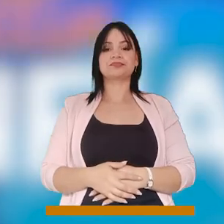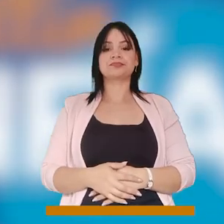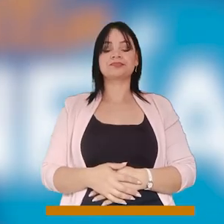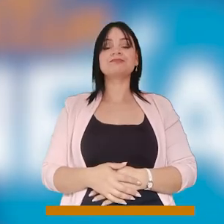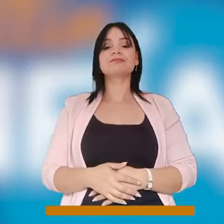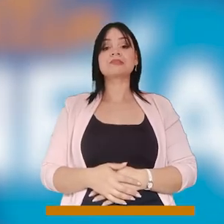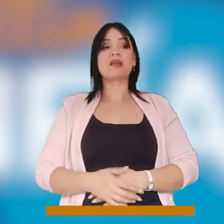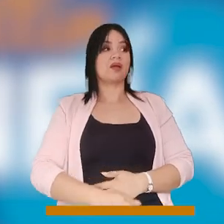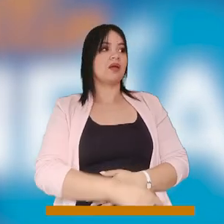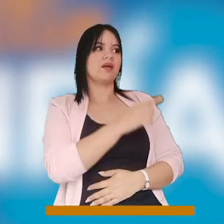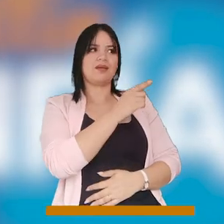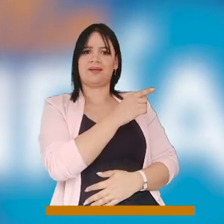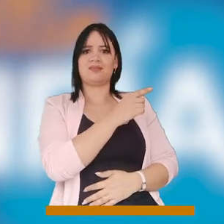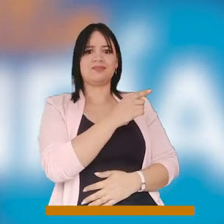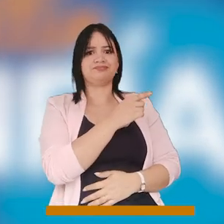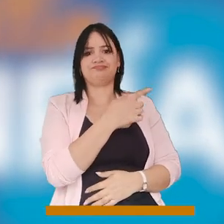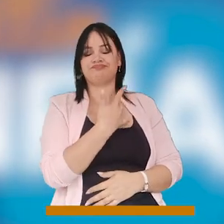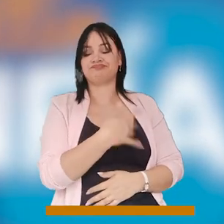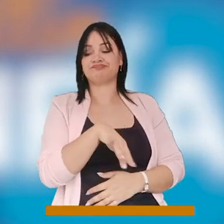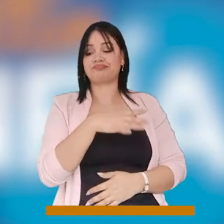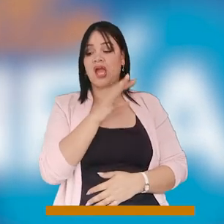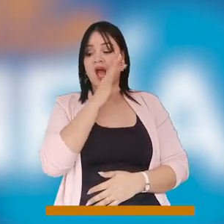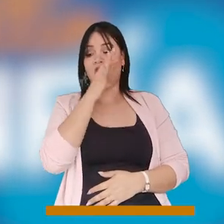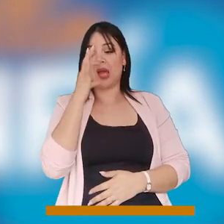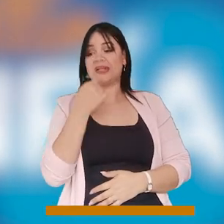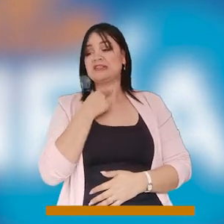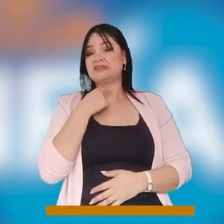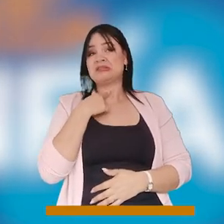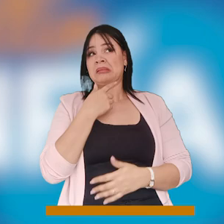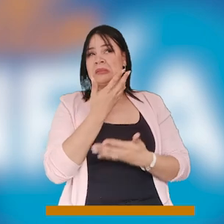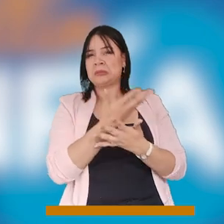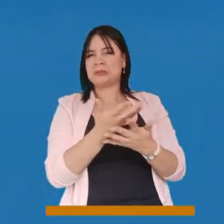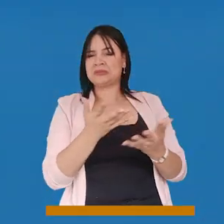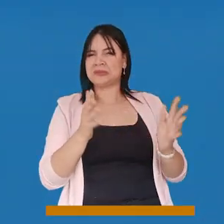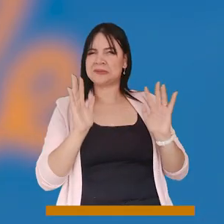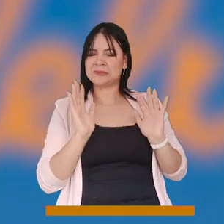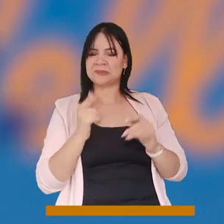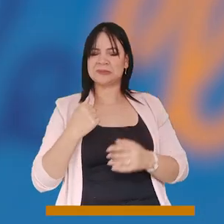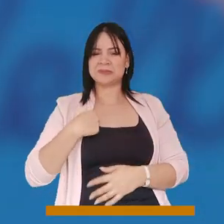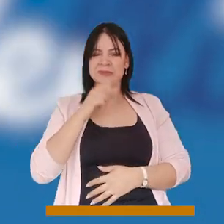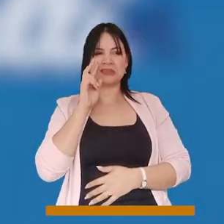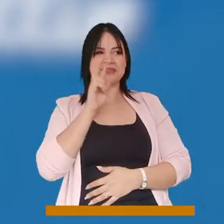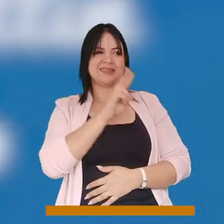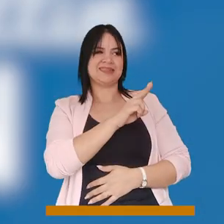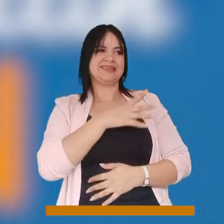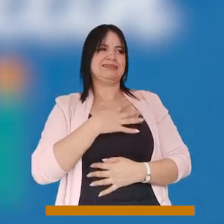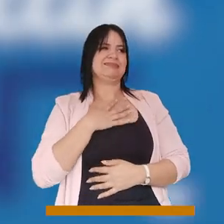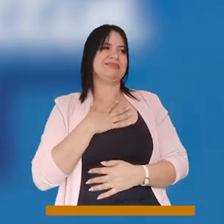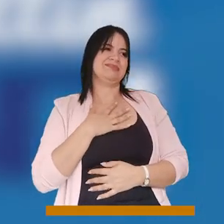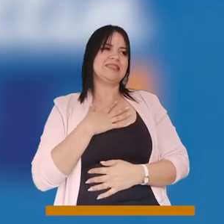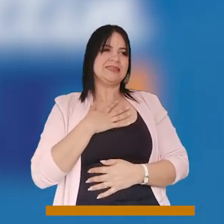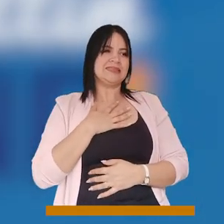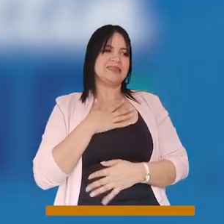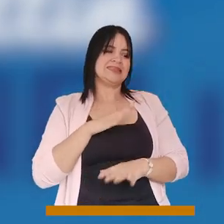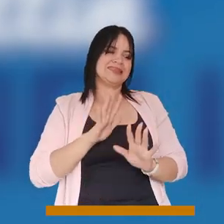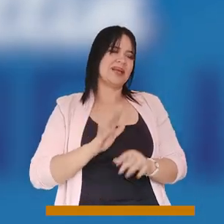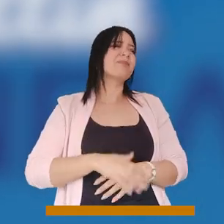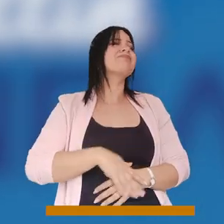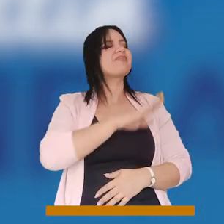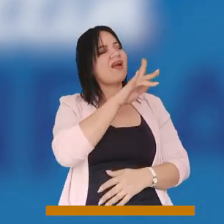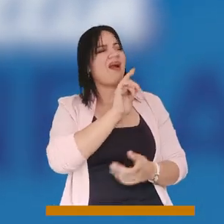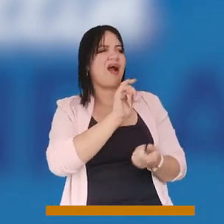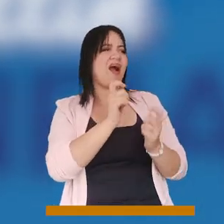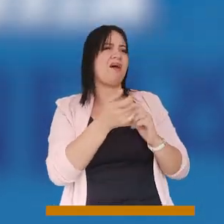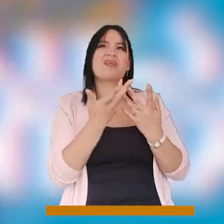muchacho que le gustaba hacer sus cosas y yo cuando lo veía a él yo decía que bueno, que esto